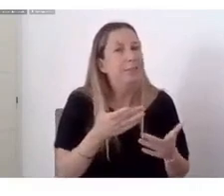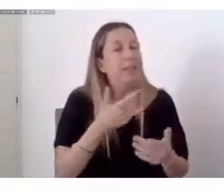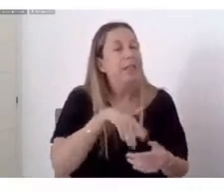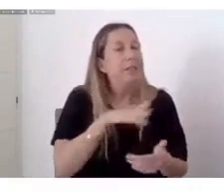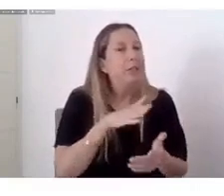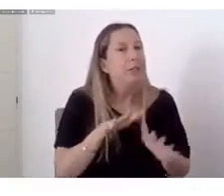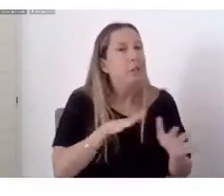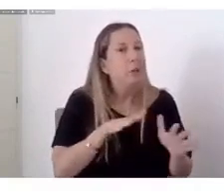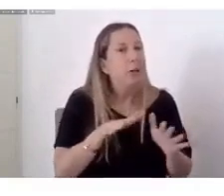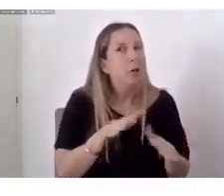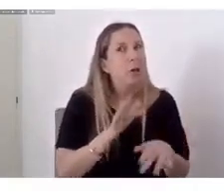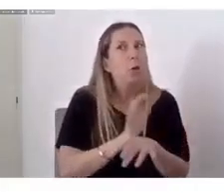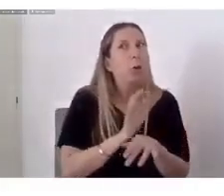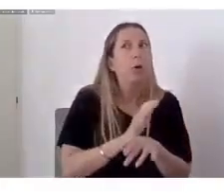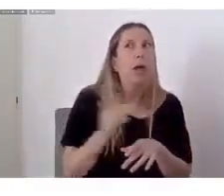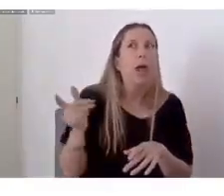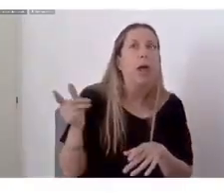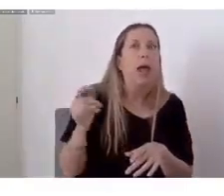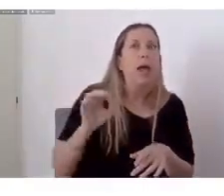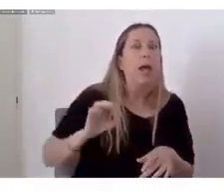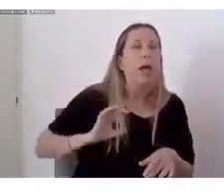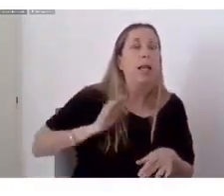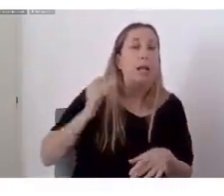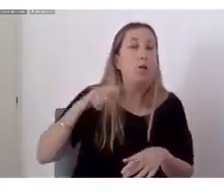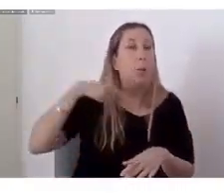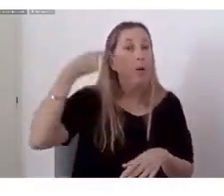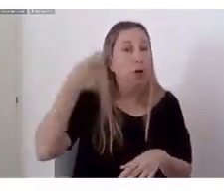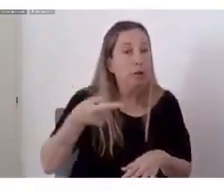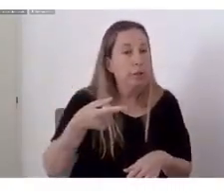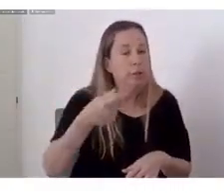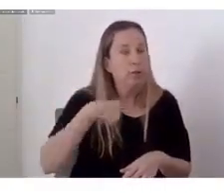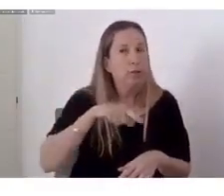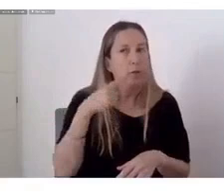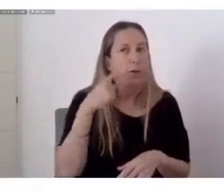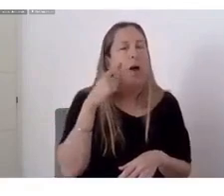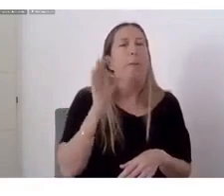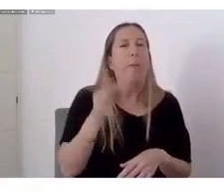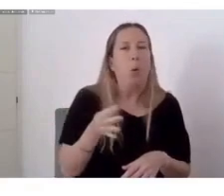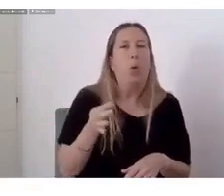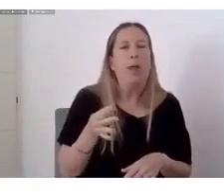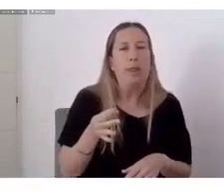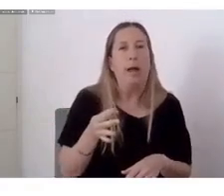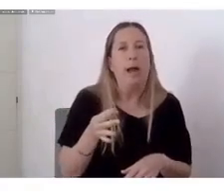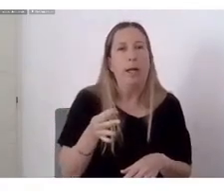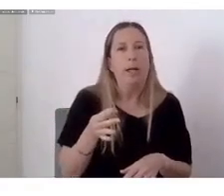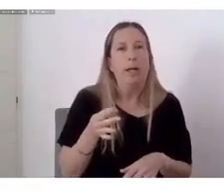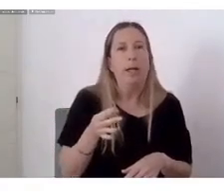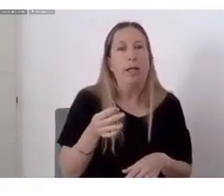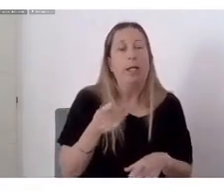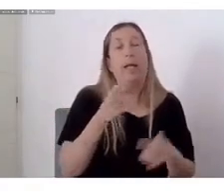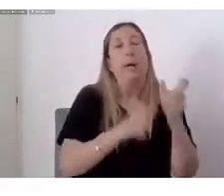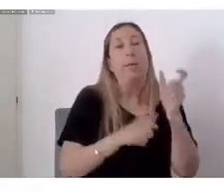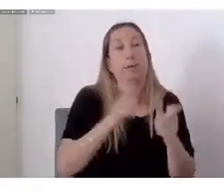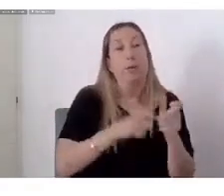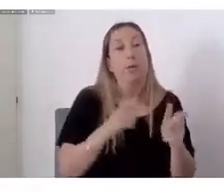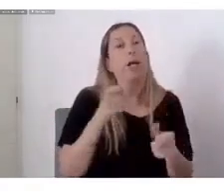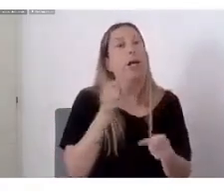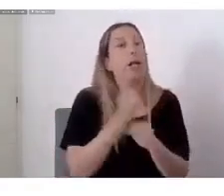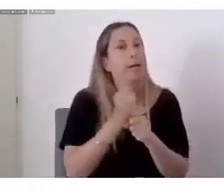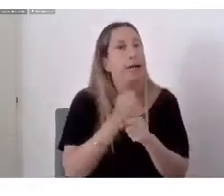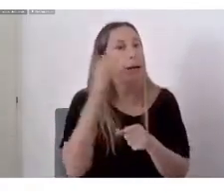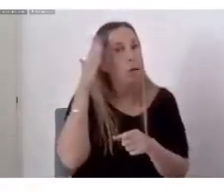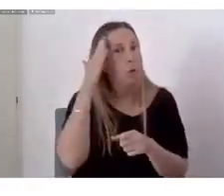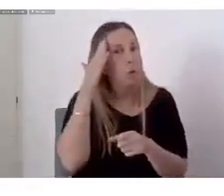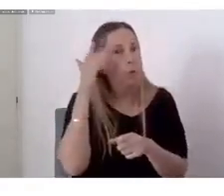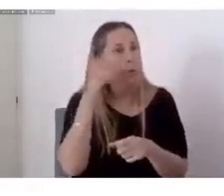Ola migratoria Que en el 2024 Va a llegar a la ciudad Y a las personas Que están trabajando En cultura También les digo Bueno Prepáremosnos